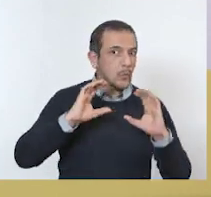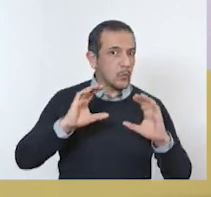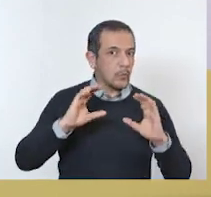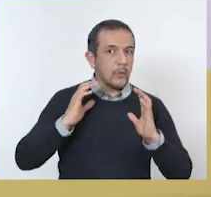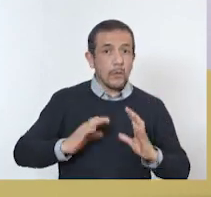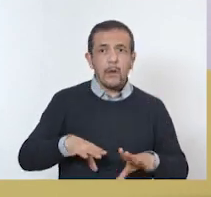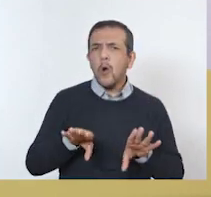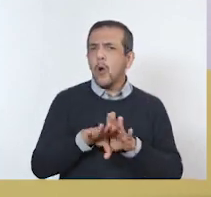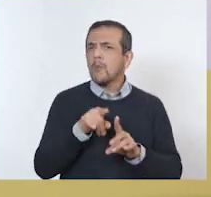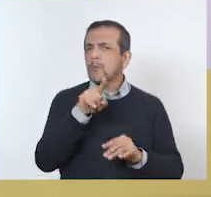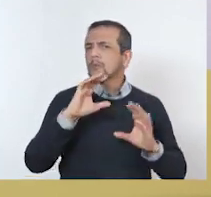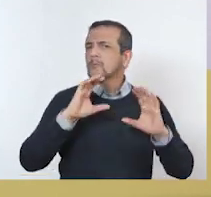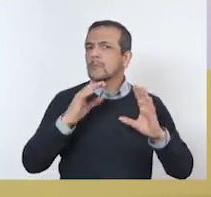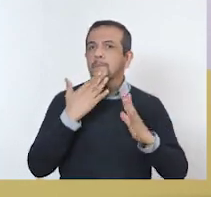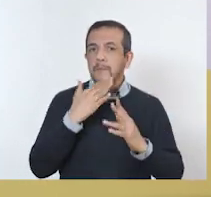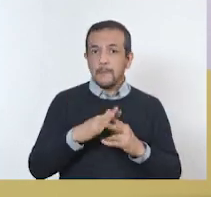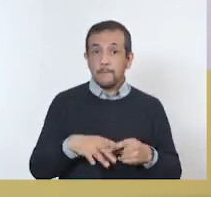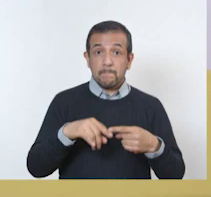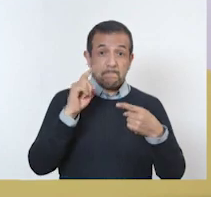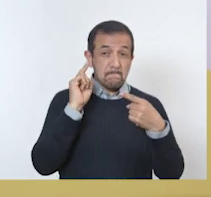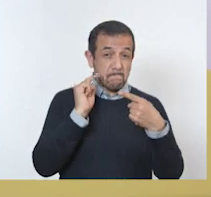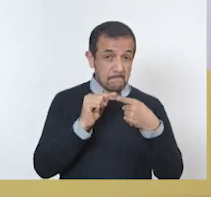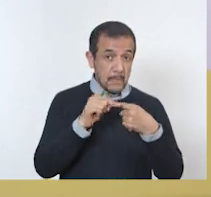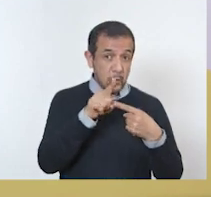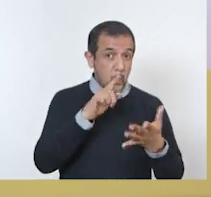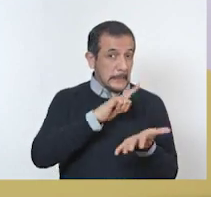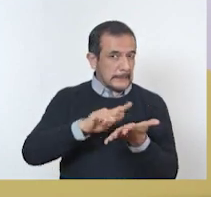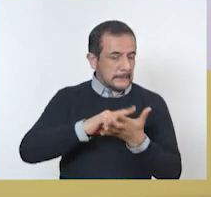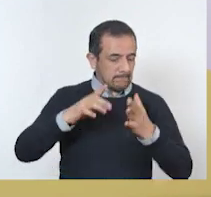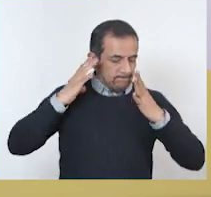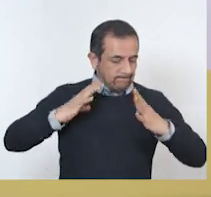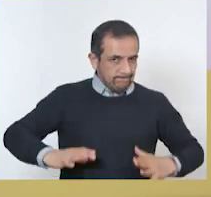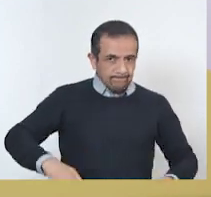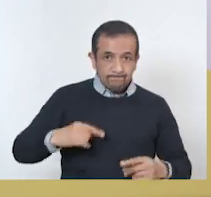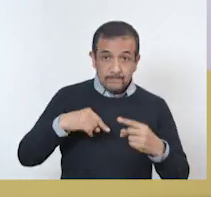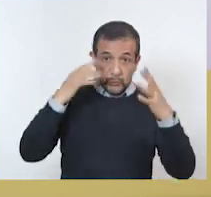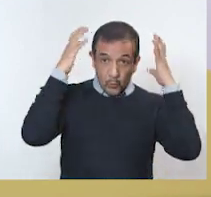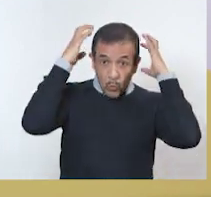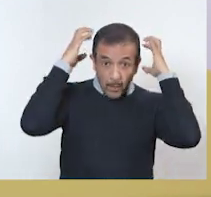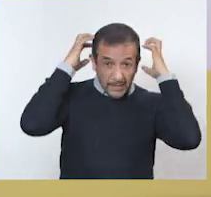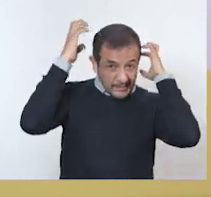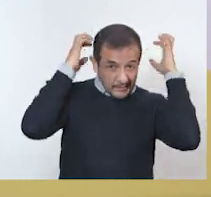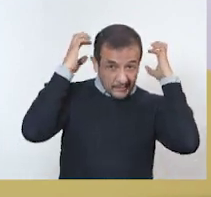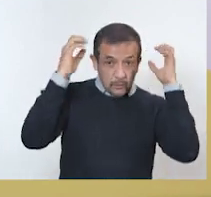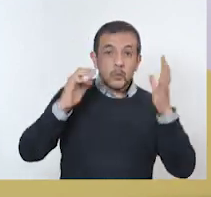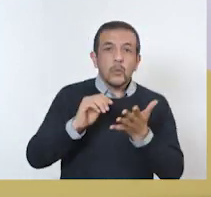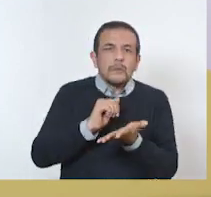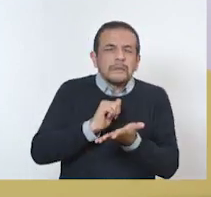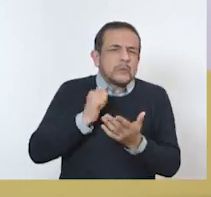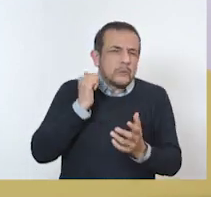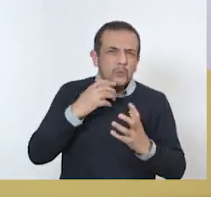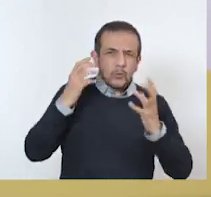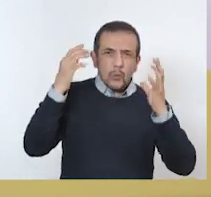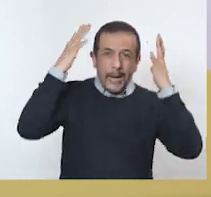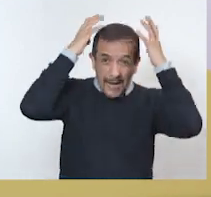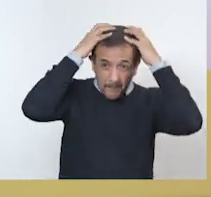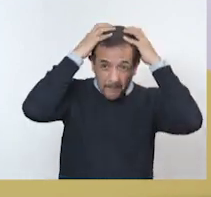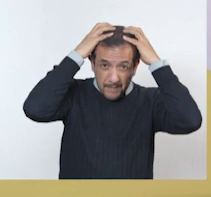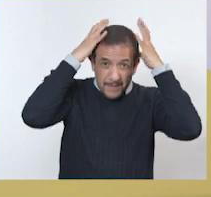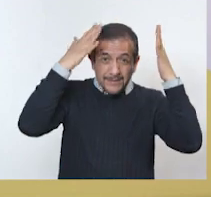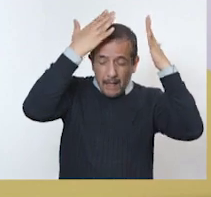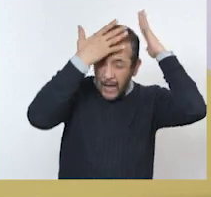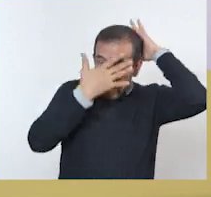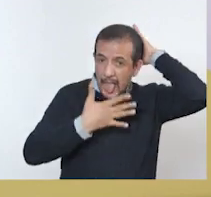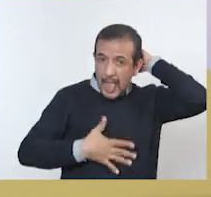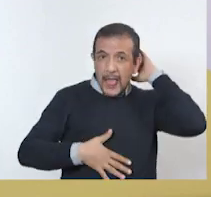cuides. Entonces, ¿cómo debes de cuidarte? Desde la higiene diaria de tu cuerpo, lavarte tu cabeza, lavar todo tu cuerpo, desde la cabeza hasta los pies,